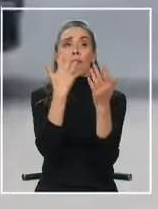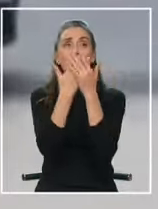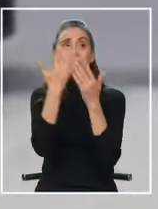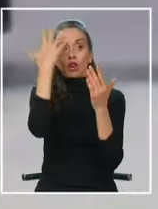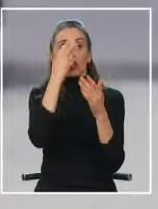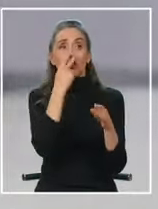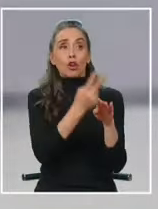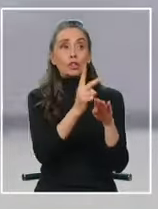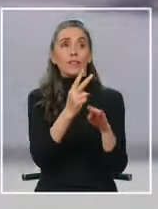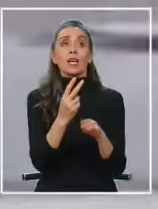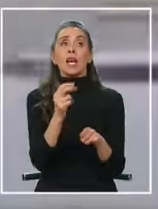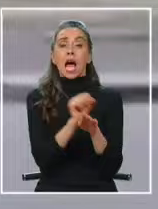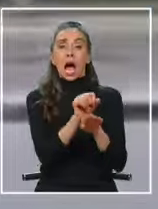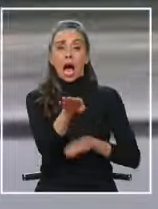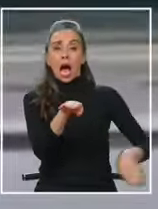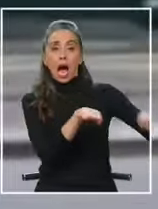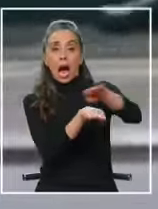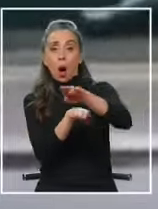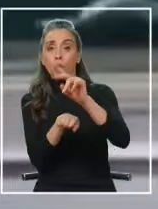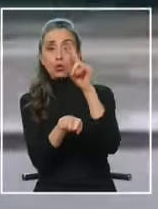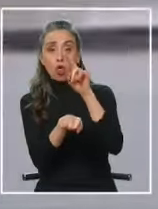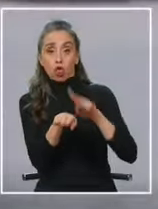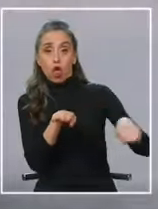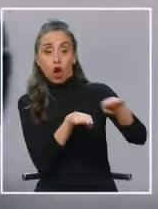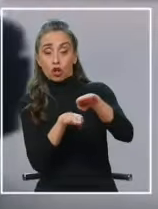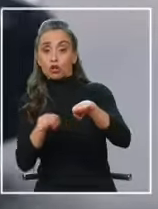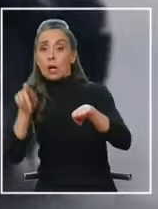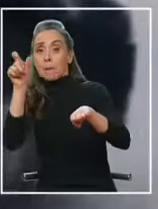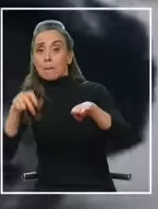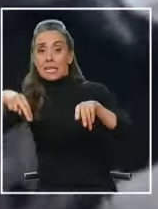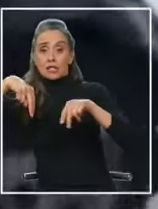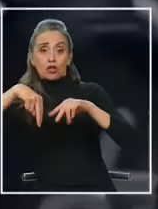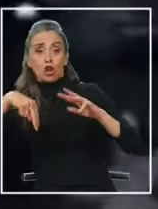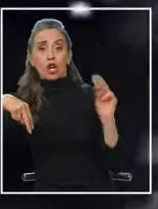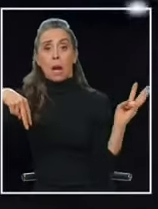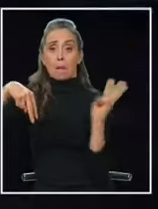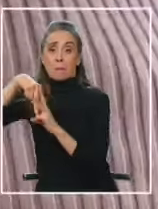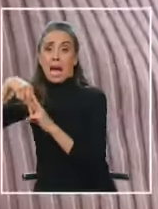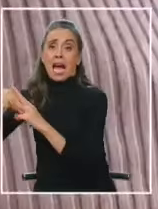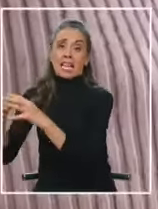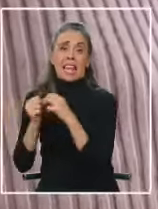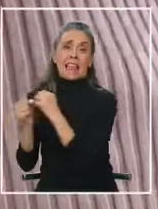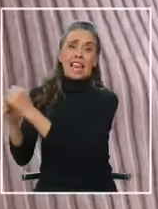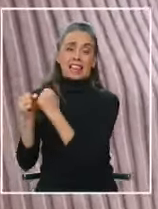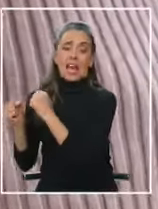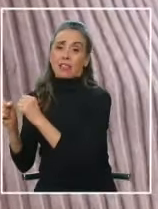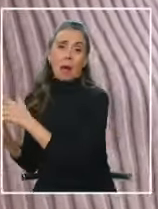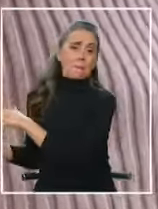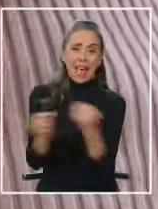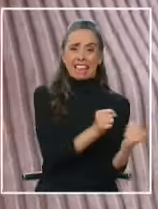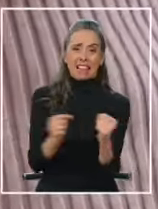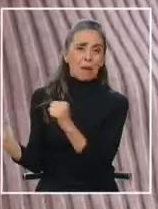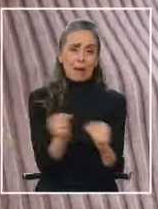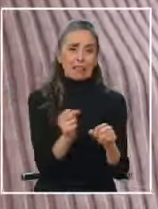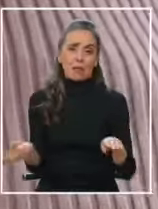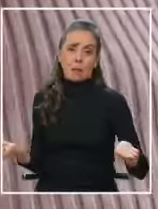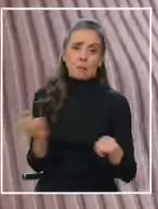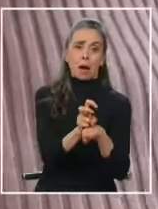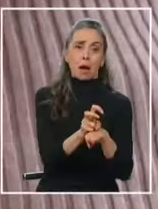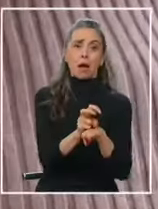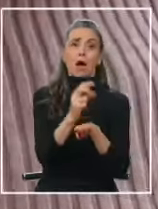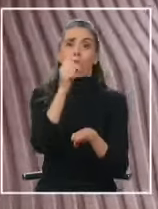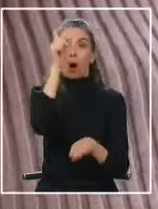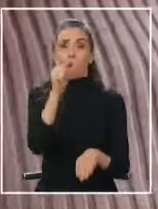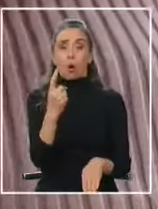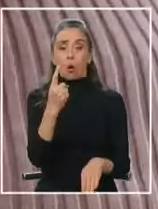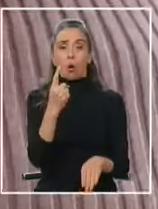adelante porque eran dos vehículos. Y forcejean con esta persona y la trataron de meter a la fuerza. A uno de